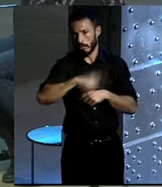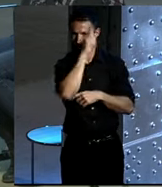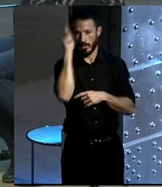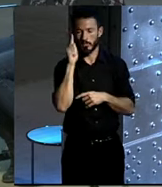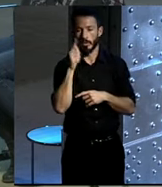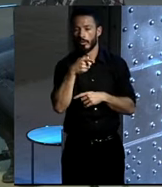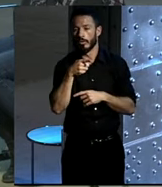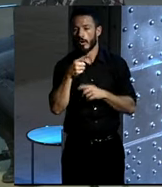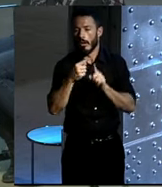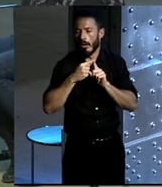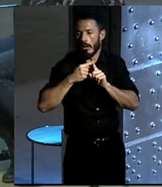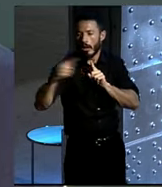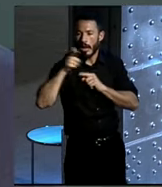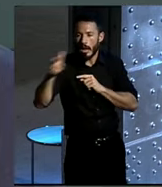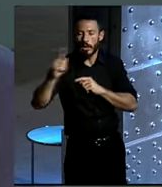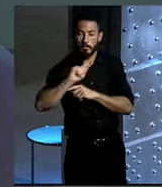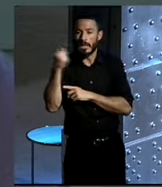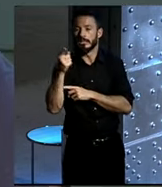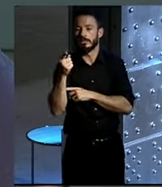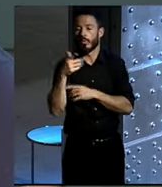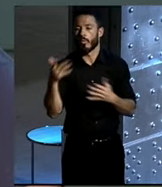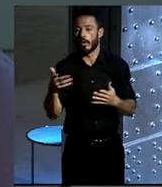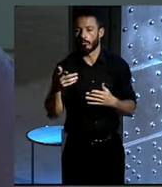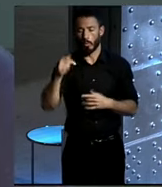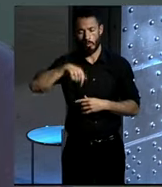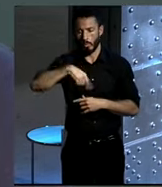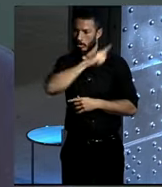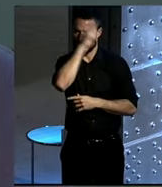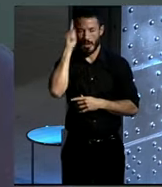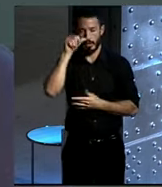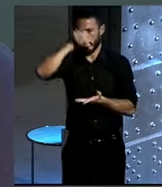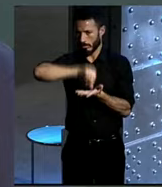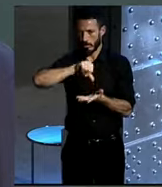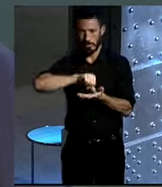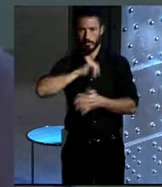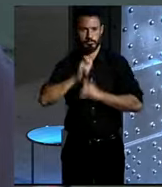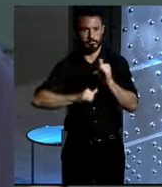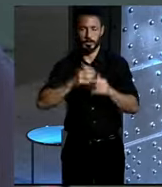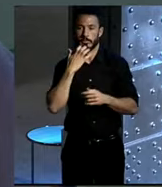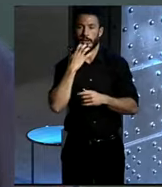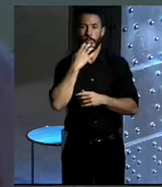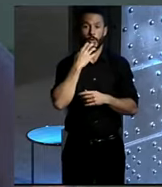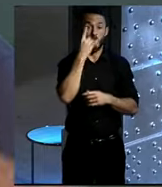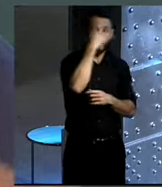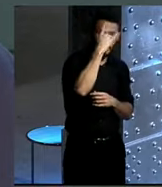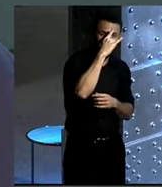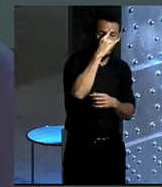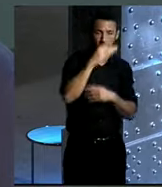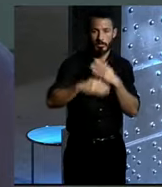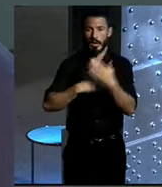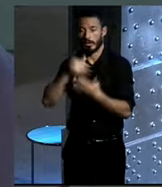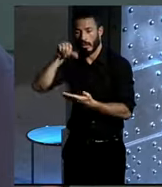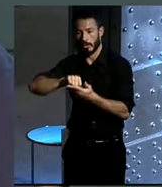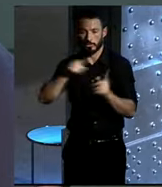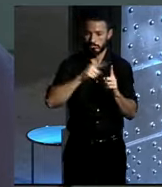trayecto más largo? Yo lo uso también en el entorno urbano. Entonces, pues no sé, irte desde Ventas hasta el centro, por ejemplo,